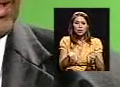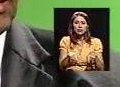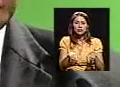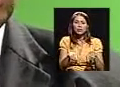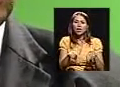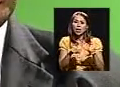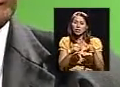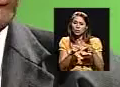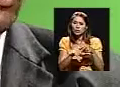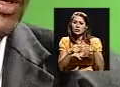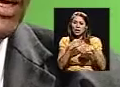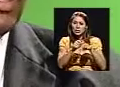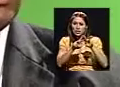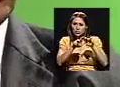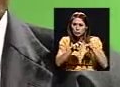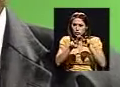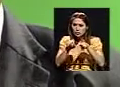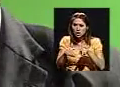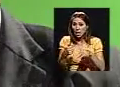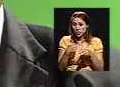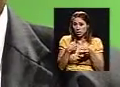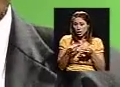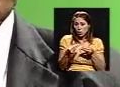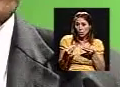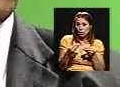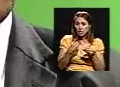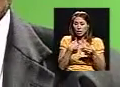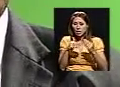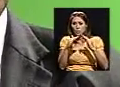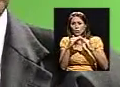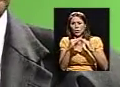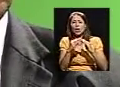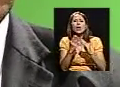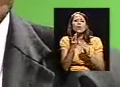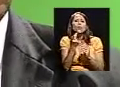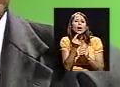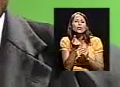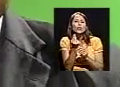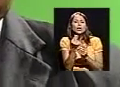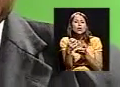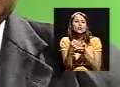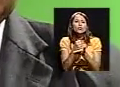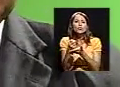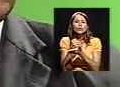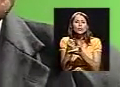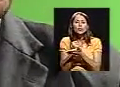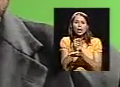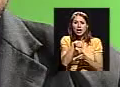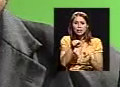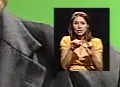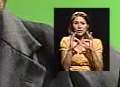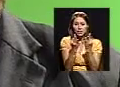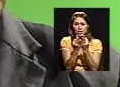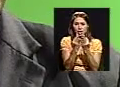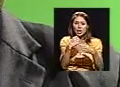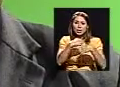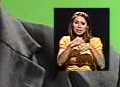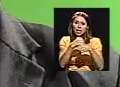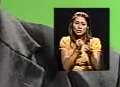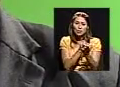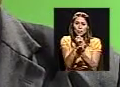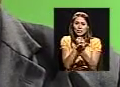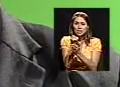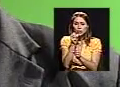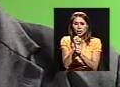entra en un análisis de si tiene propiedades, de cuáles son los ingresos del grupo familiar y se realiza una investigación de